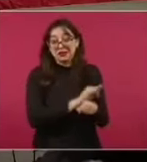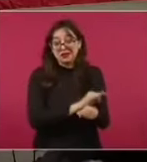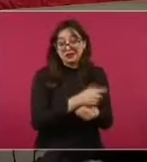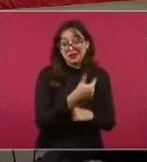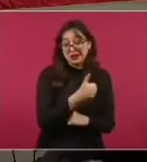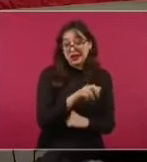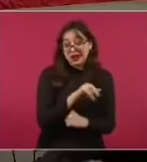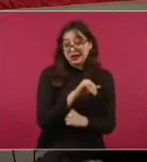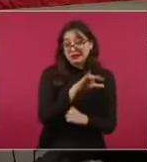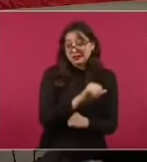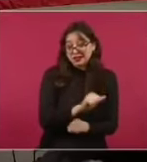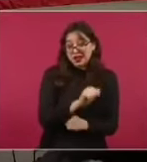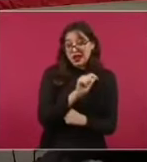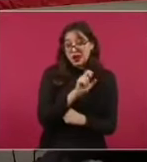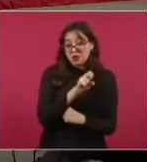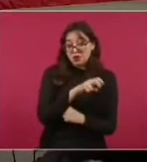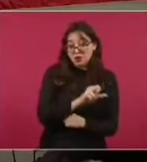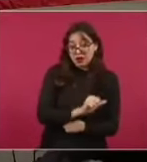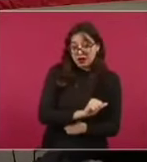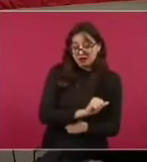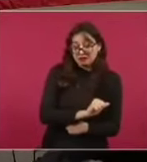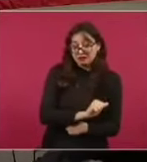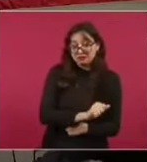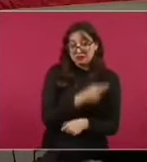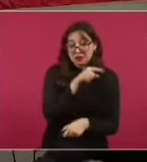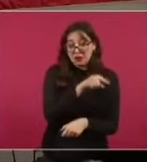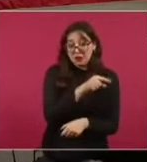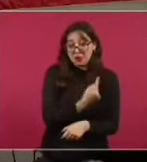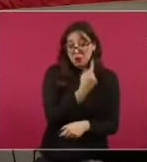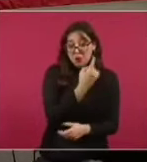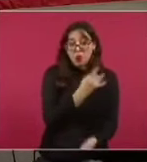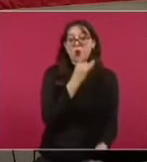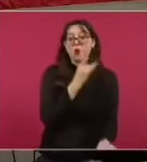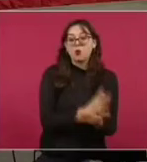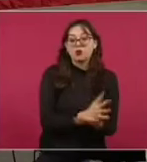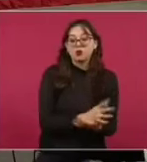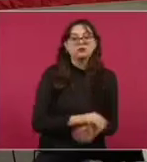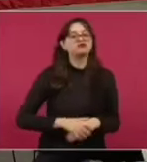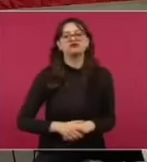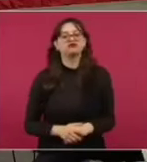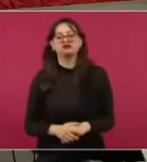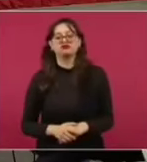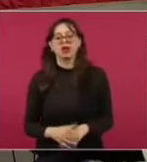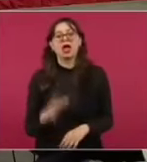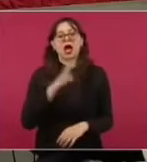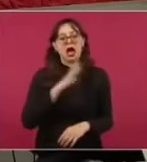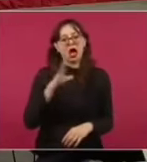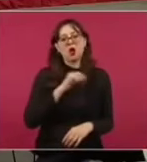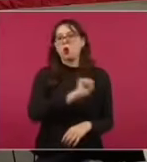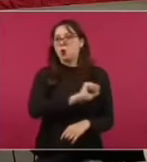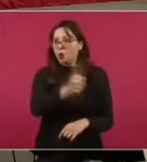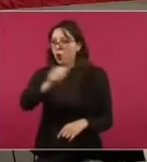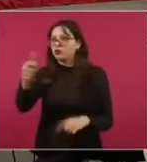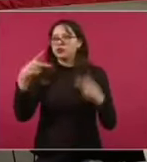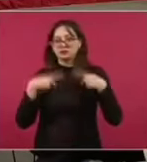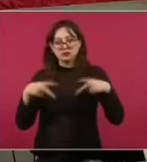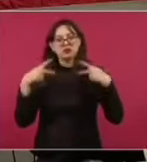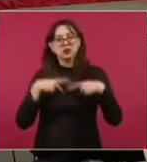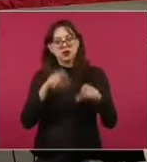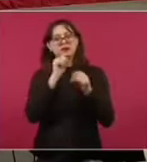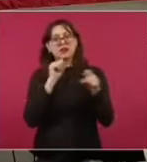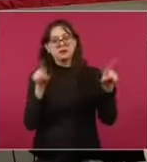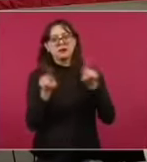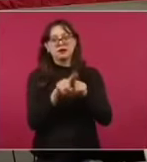hemos notado que hay quienes también se pronuncian a favor